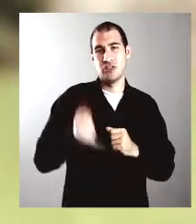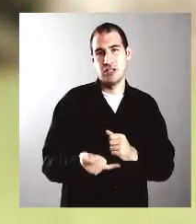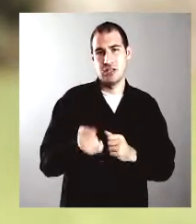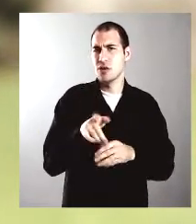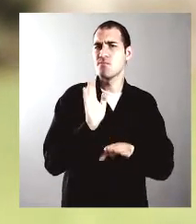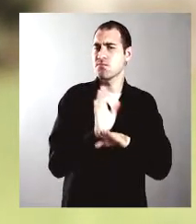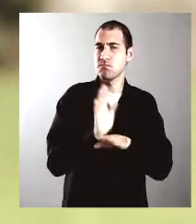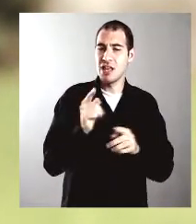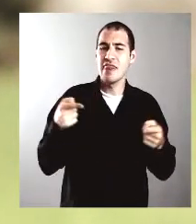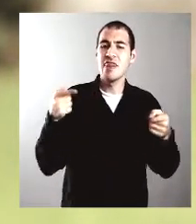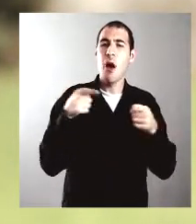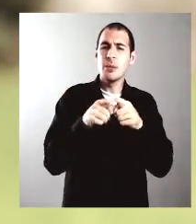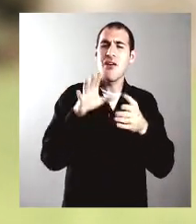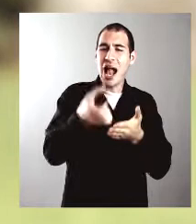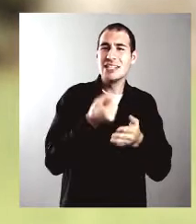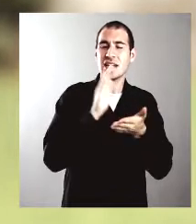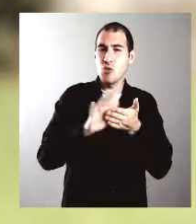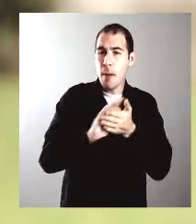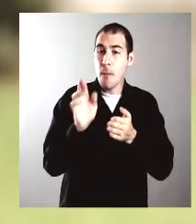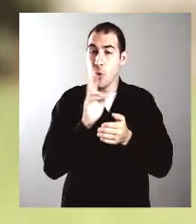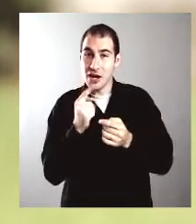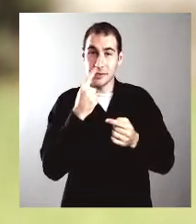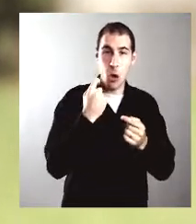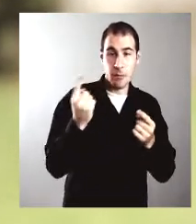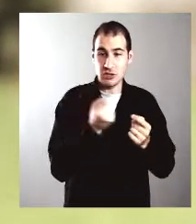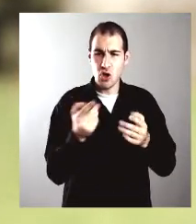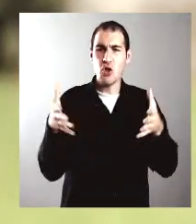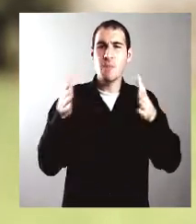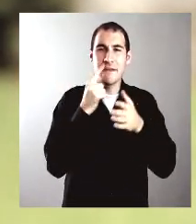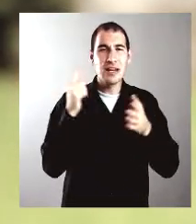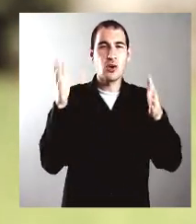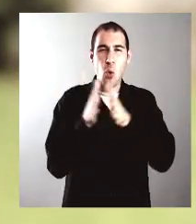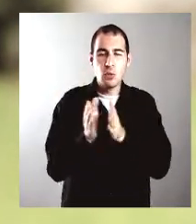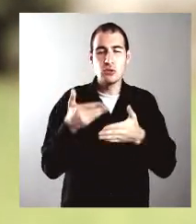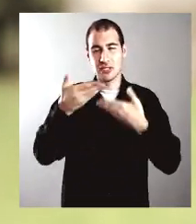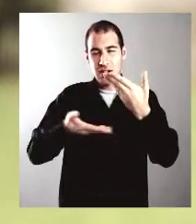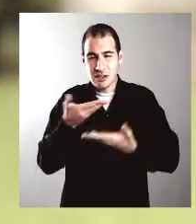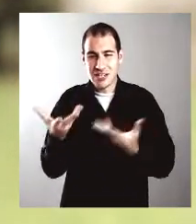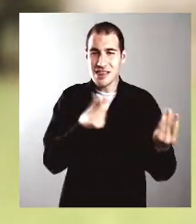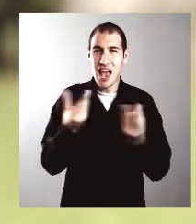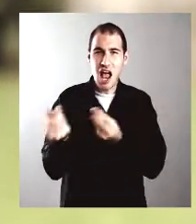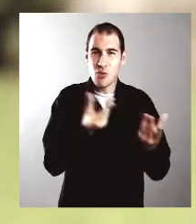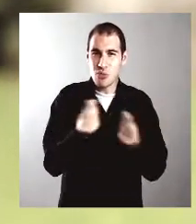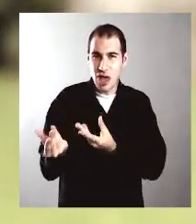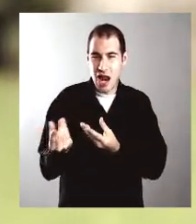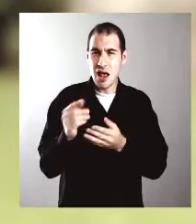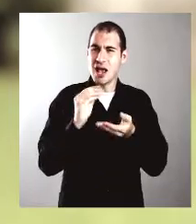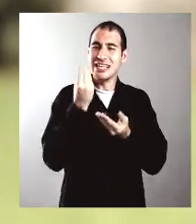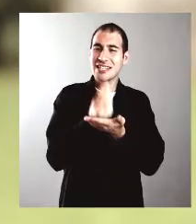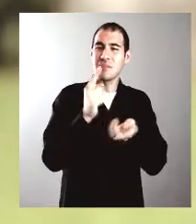implicará también nuevos desafíos para las mujeres y para los hombres de convivencia, de colaboración, de cambio de